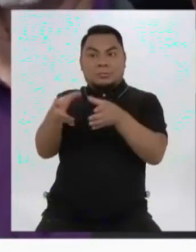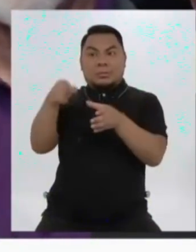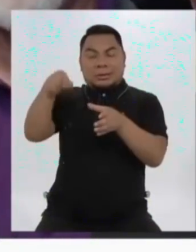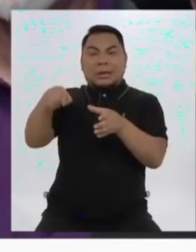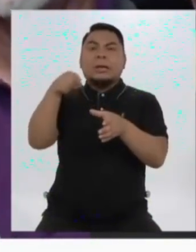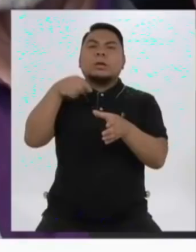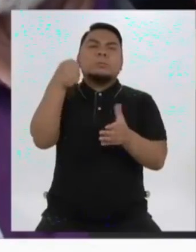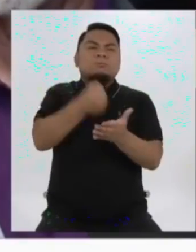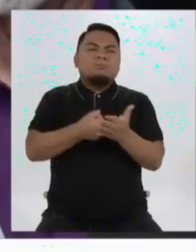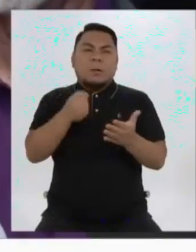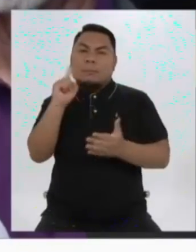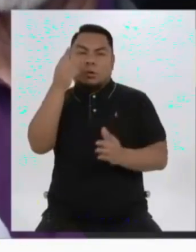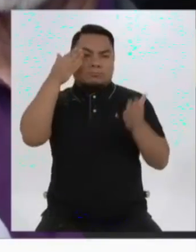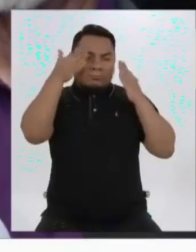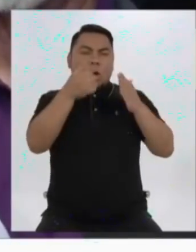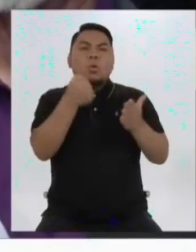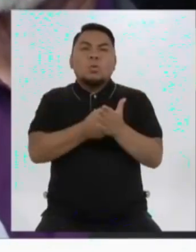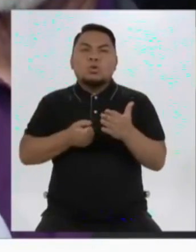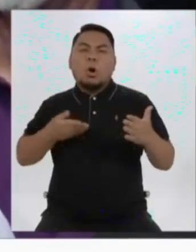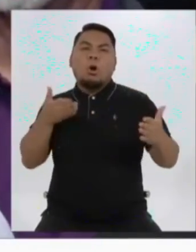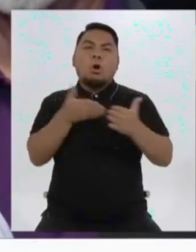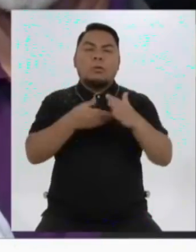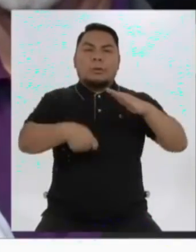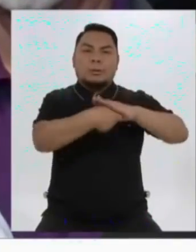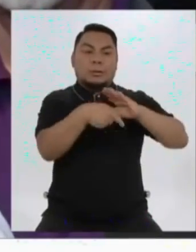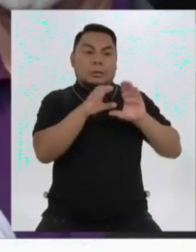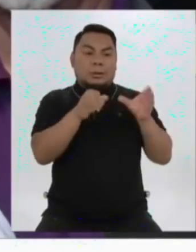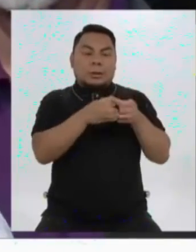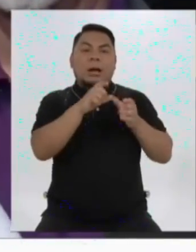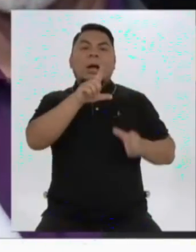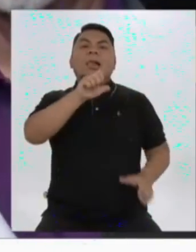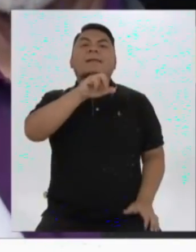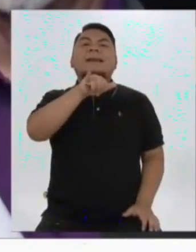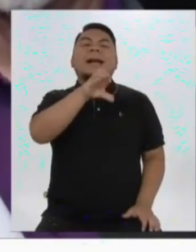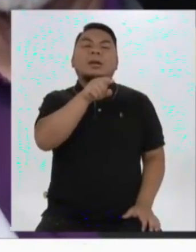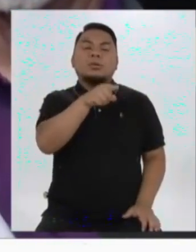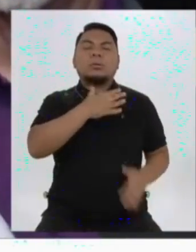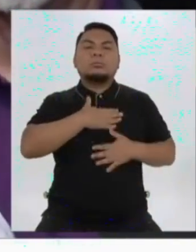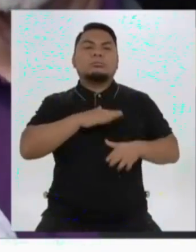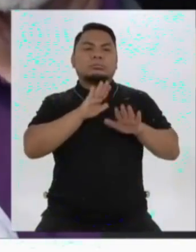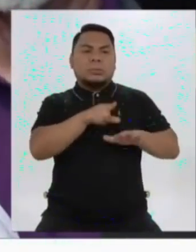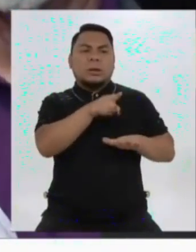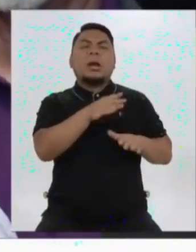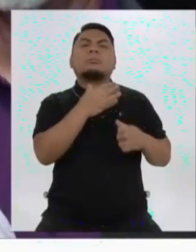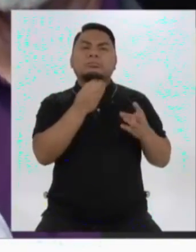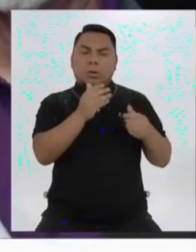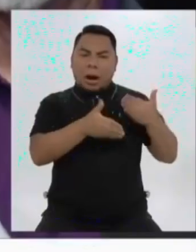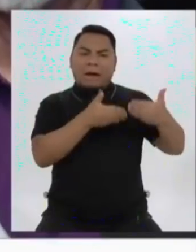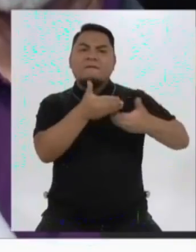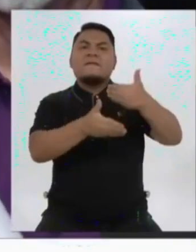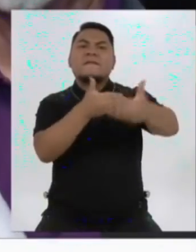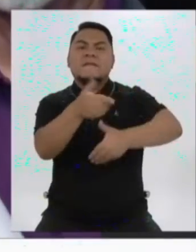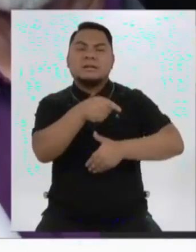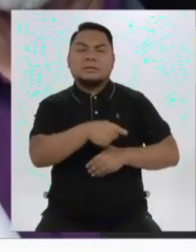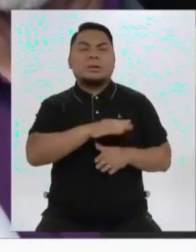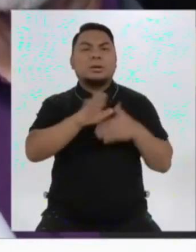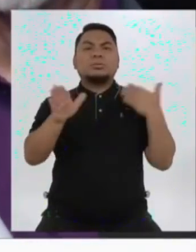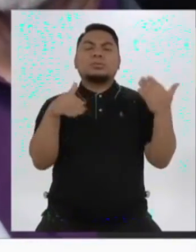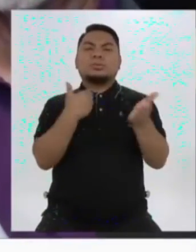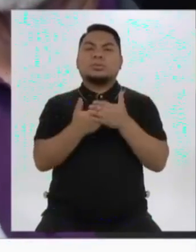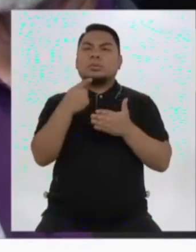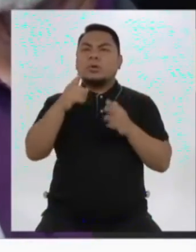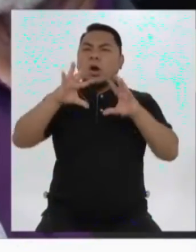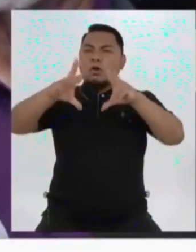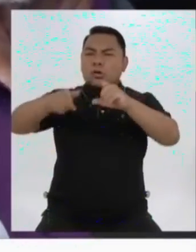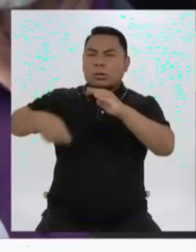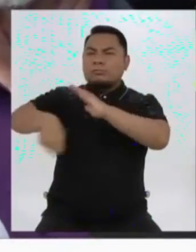la lucha contra la corrupción. Que el equipo especial Lava Jato tenga todos los recursos y la tranquilidad para poder avanzar. Y que todos los que estén involucrados en los casos